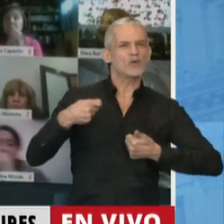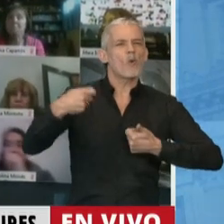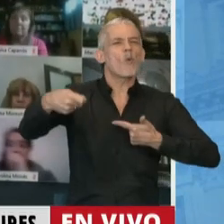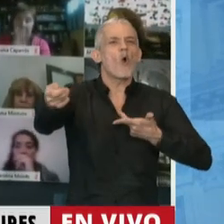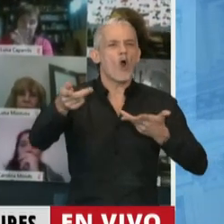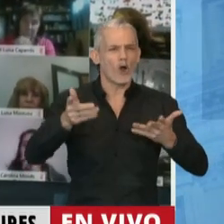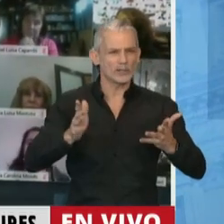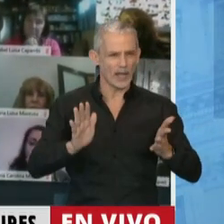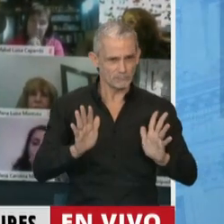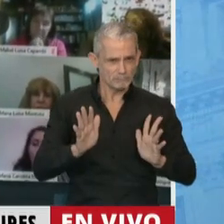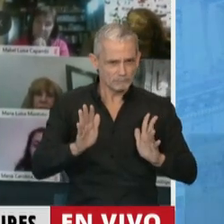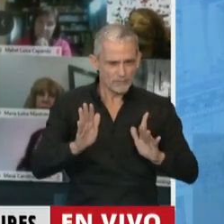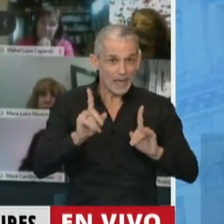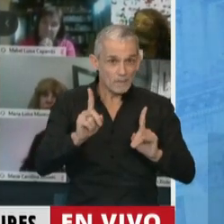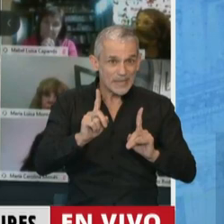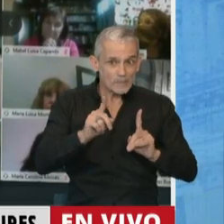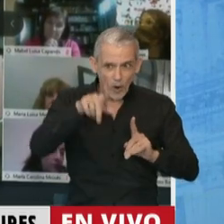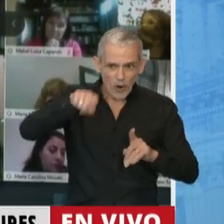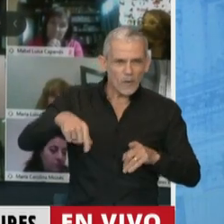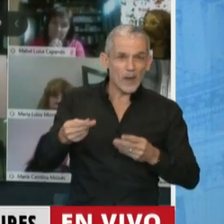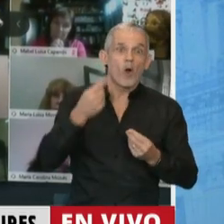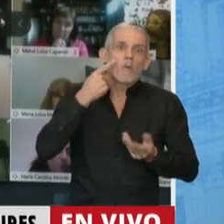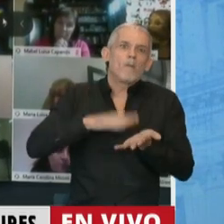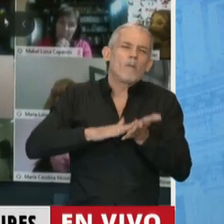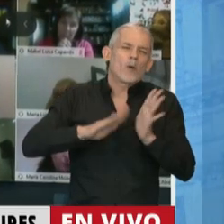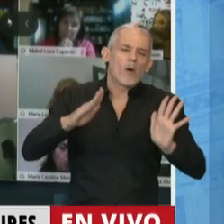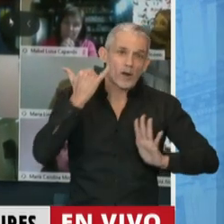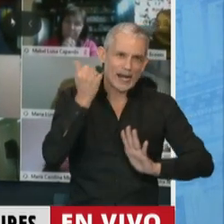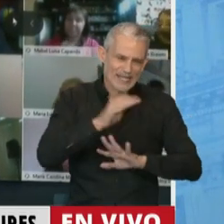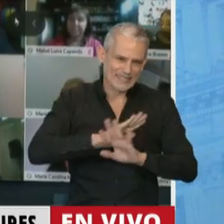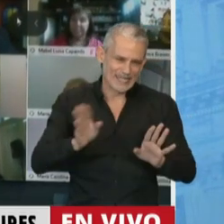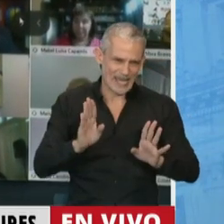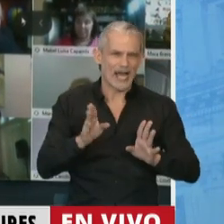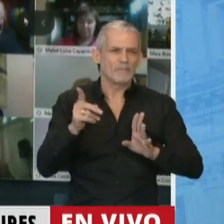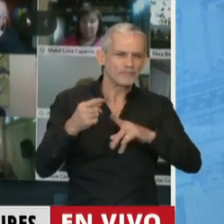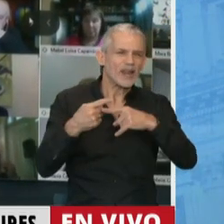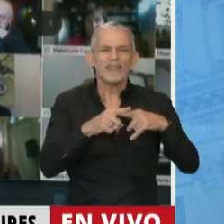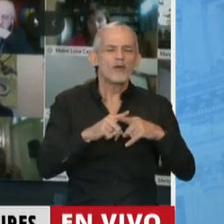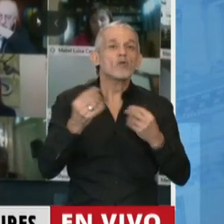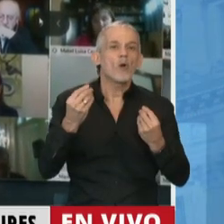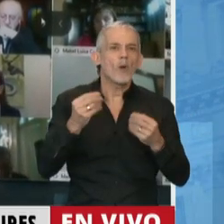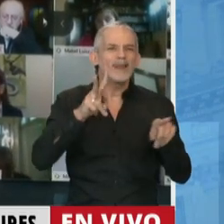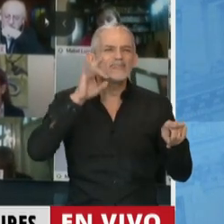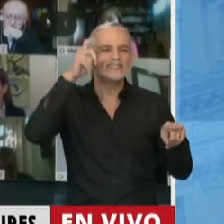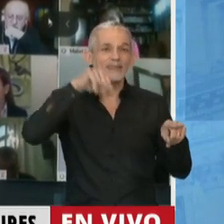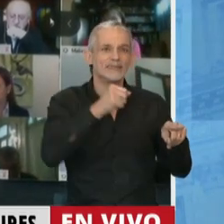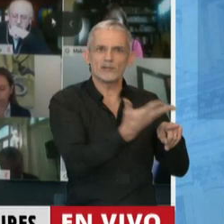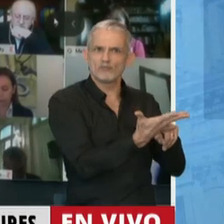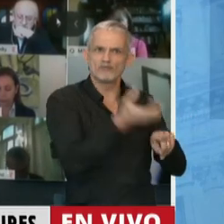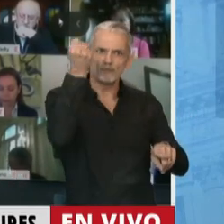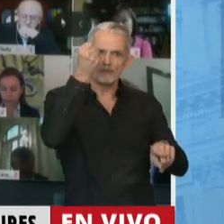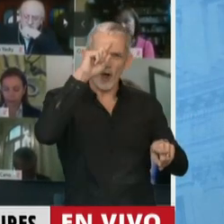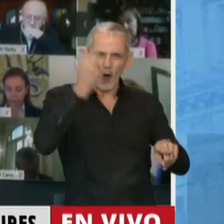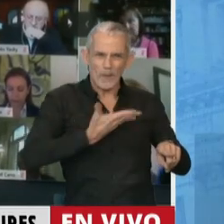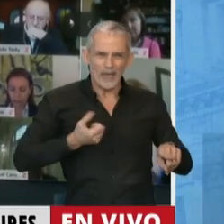intentó venir lo que ahora ya han erradicado de la discusión que era la expropiación de Vicentín. Porque